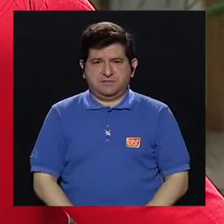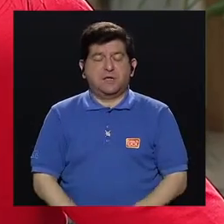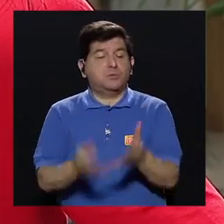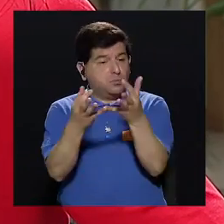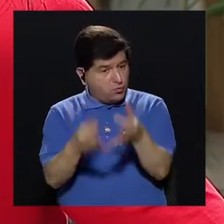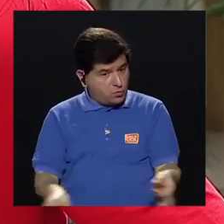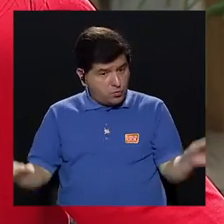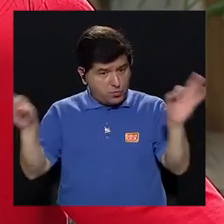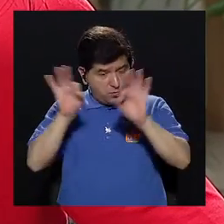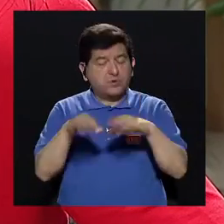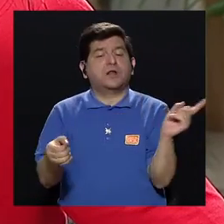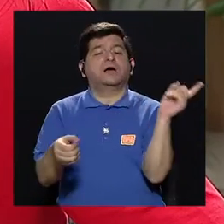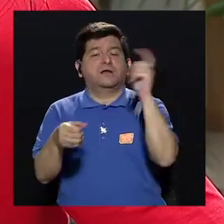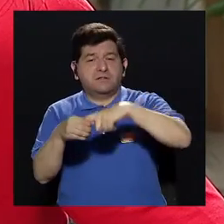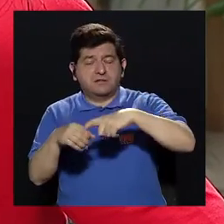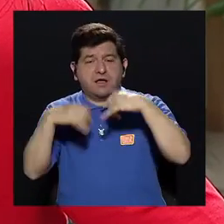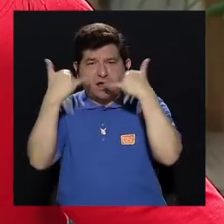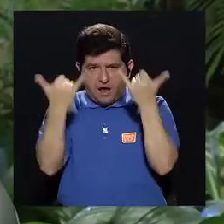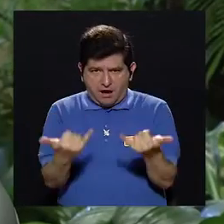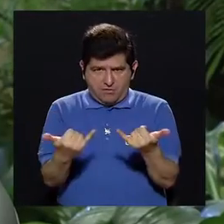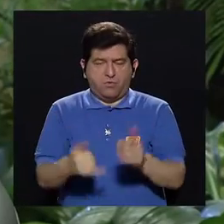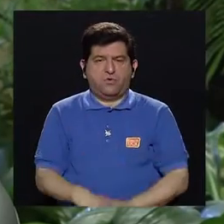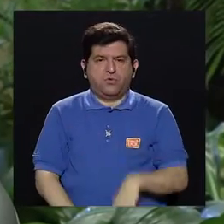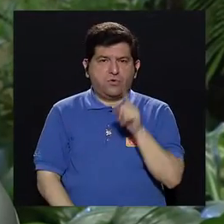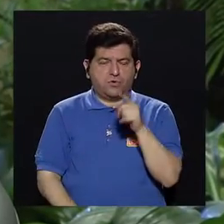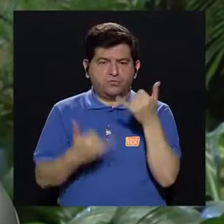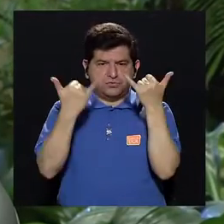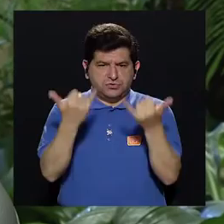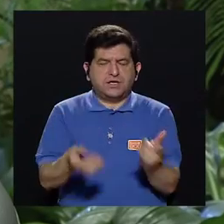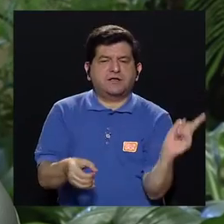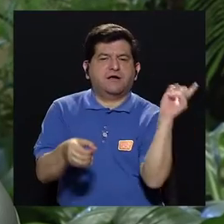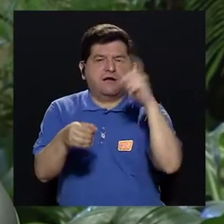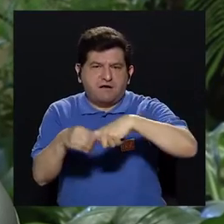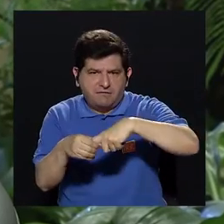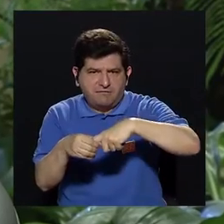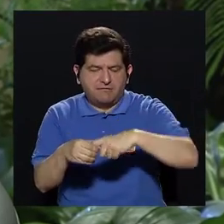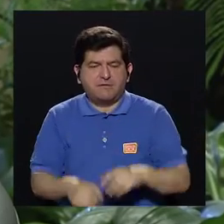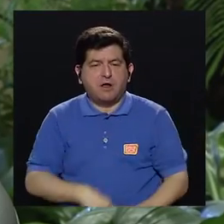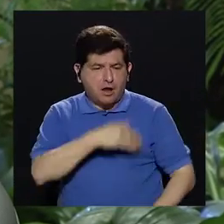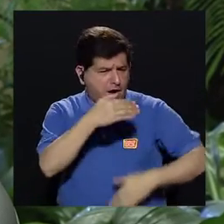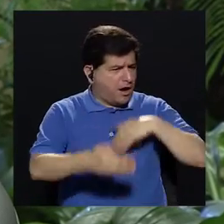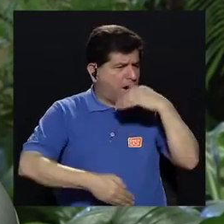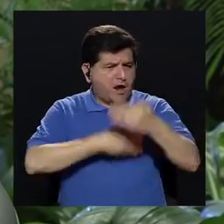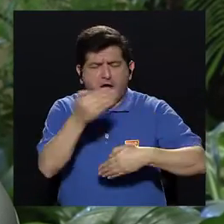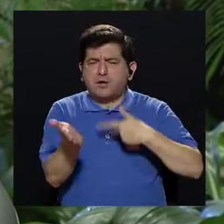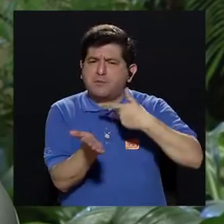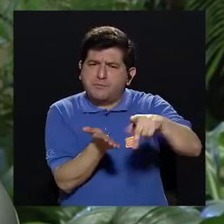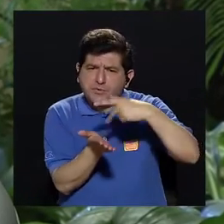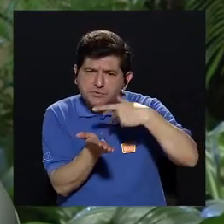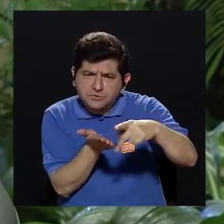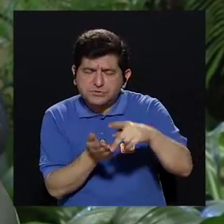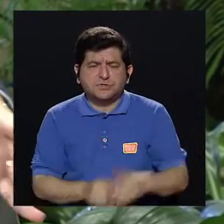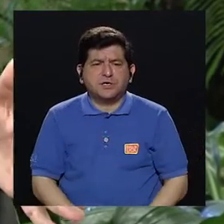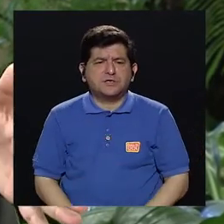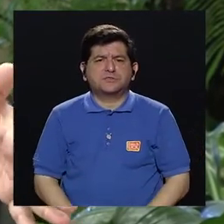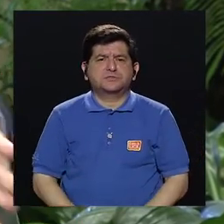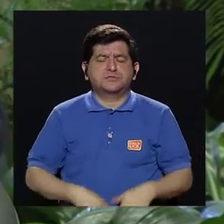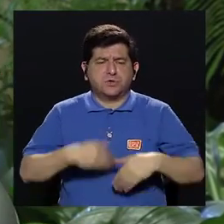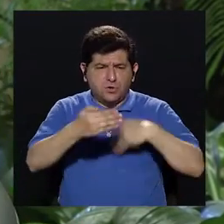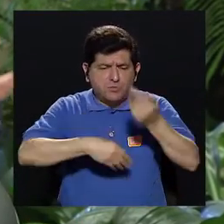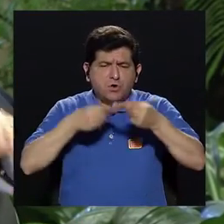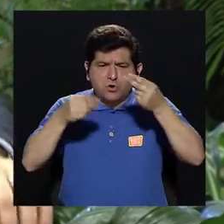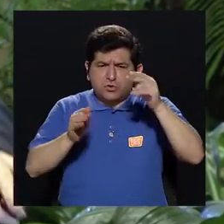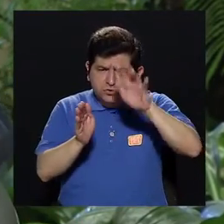Y es muy importante que se afilie. Ahora, una vez que usted hace la afiliación, ya el proceso de pago, el proceso de